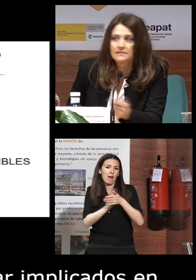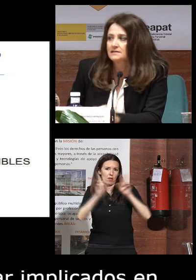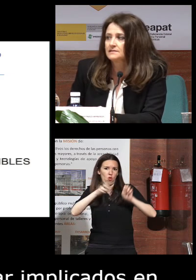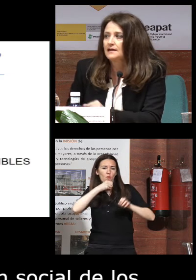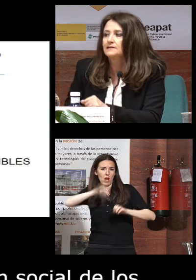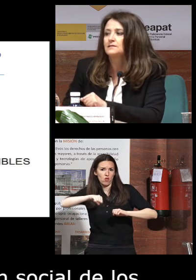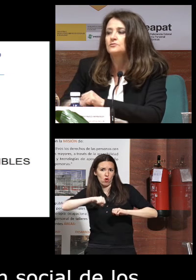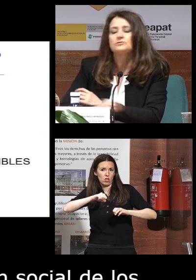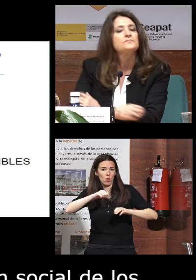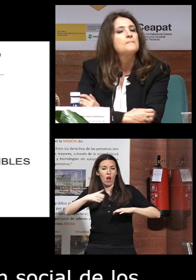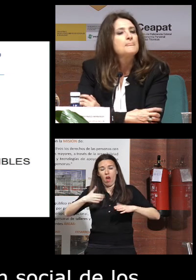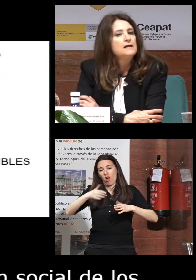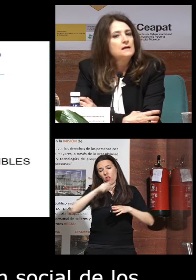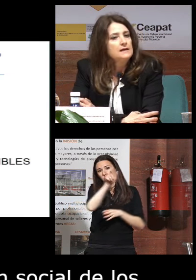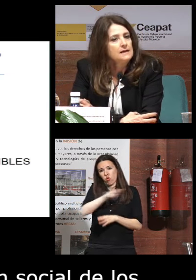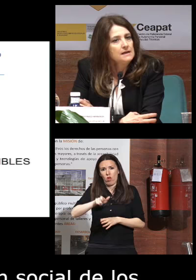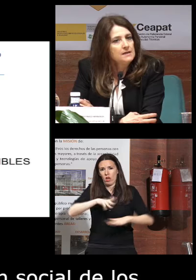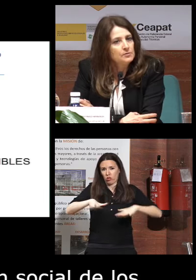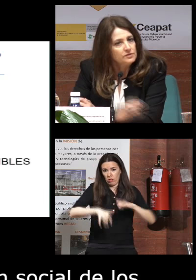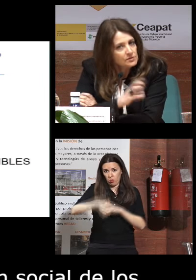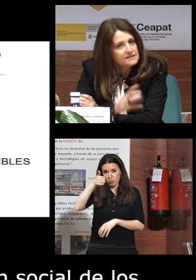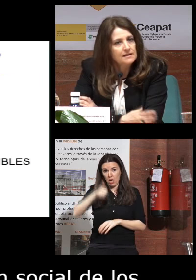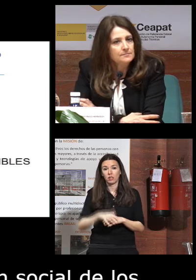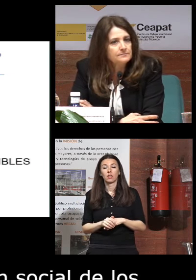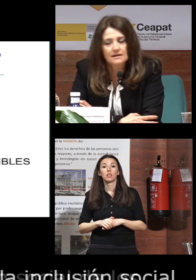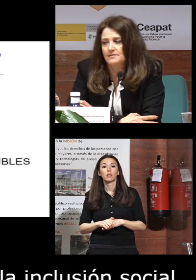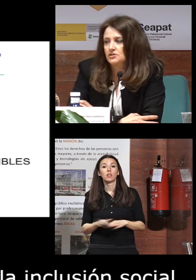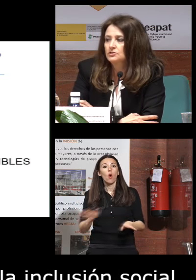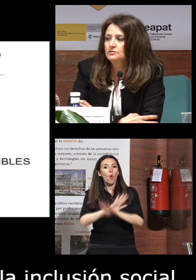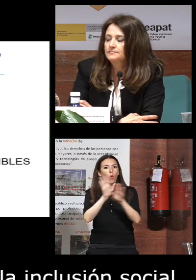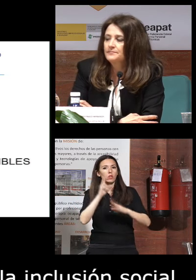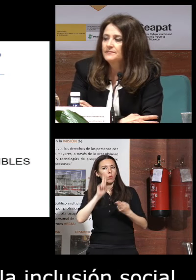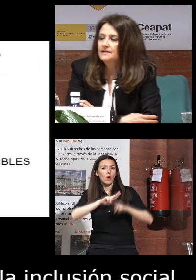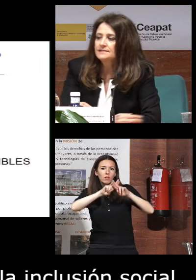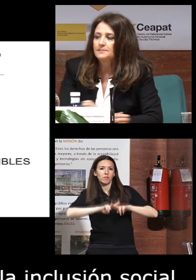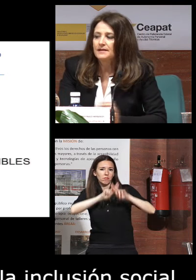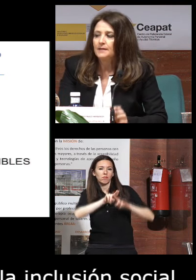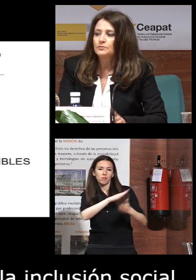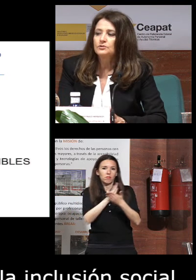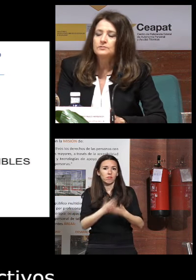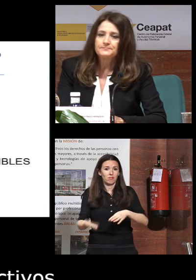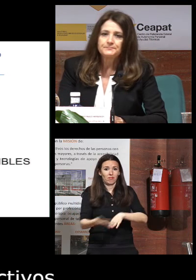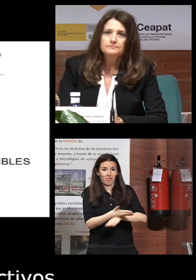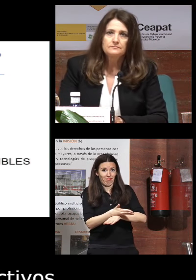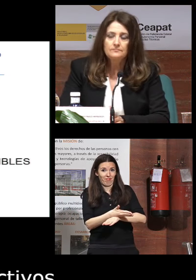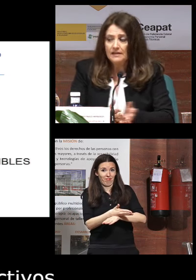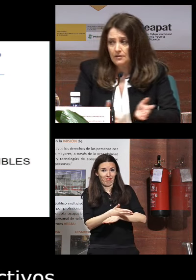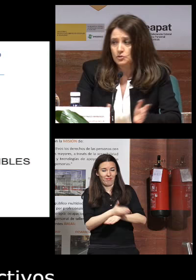más activos y por último en esta revisión y en este preámbulo